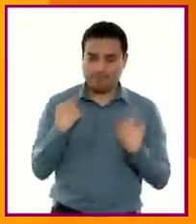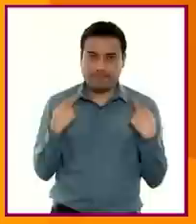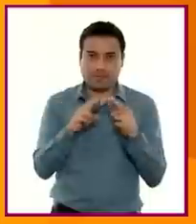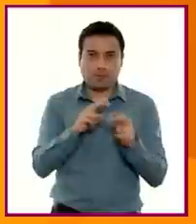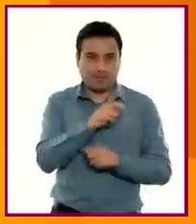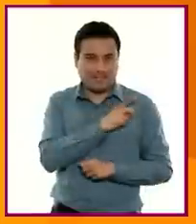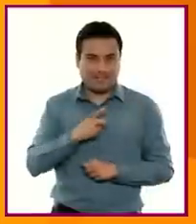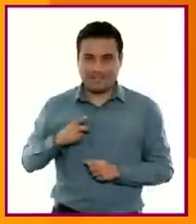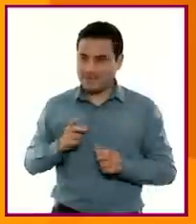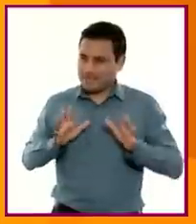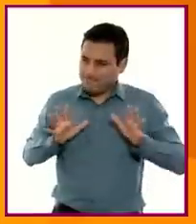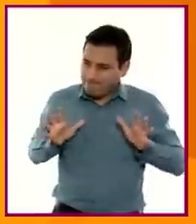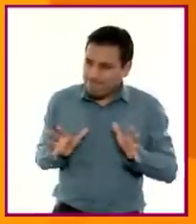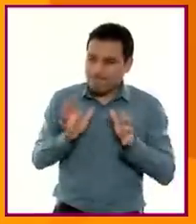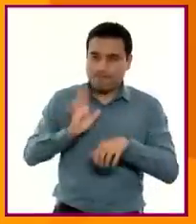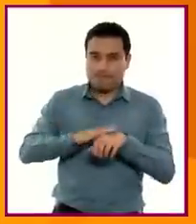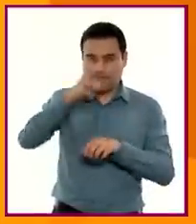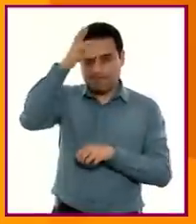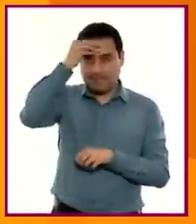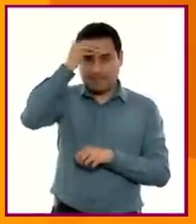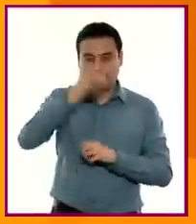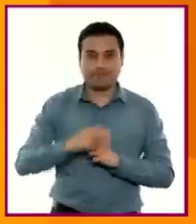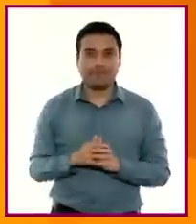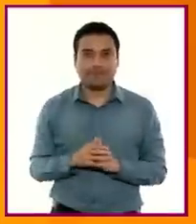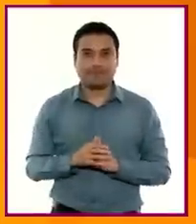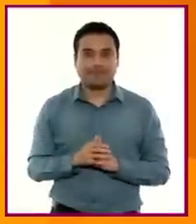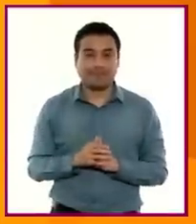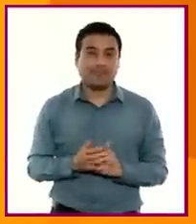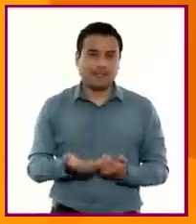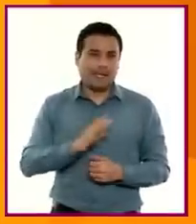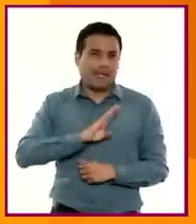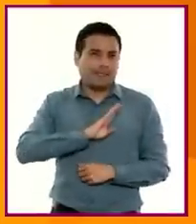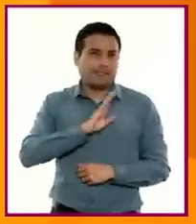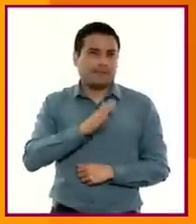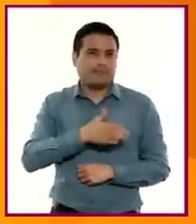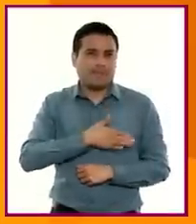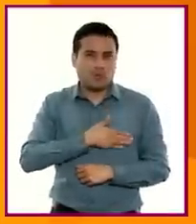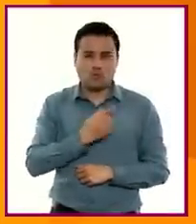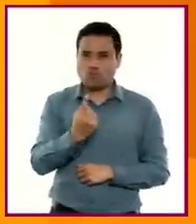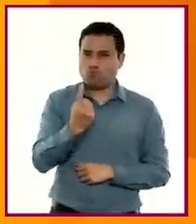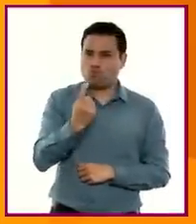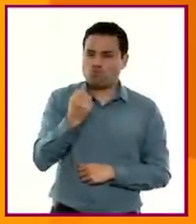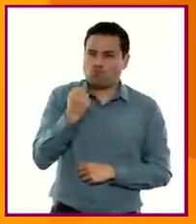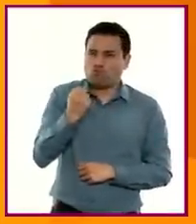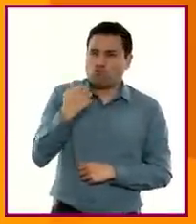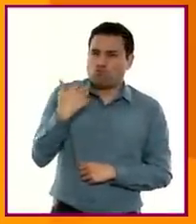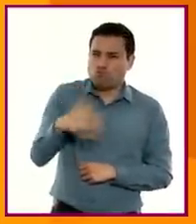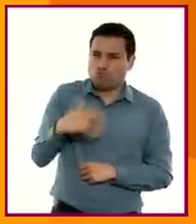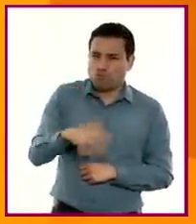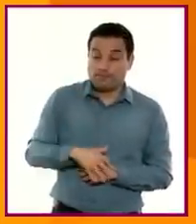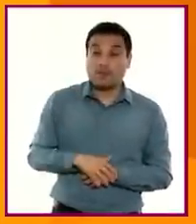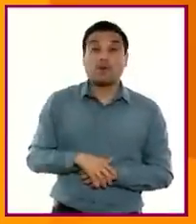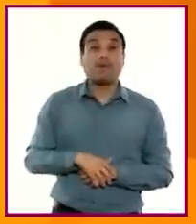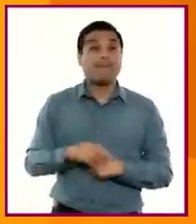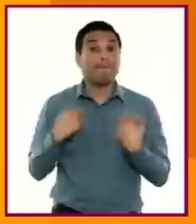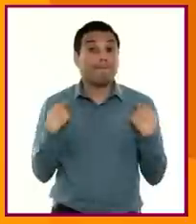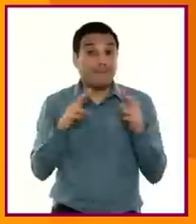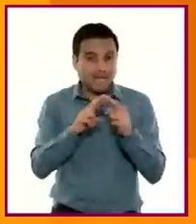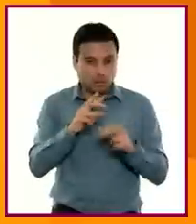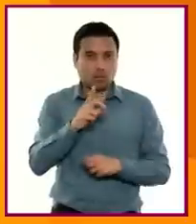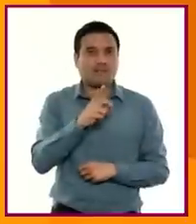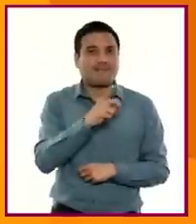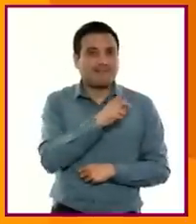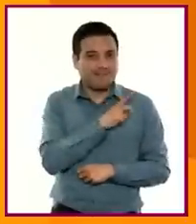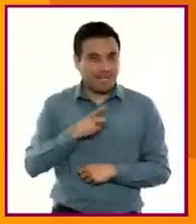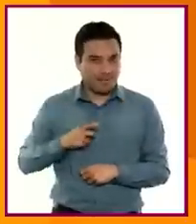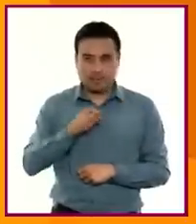el español se ha impuesto históricamente y ha desplazado a las lenguas indígenas, la escuela tiene la misión de propiciar una formación justa y